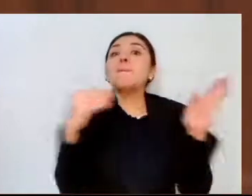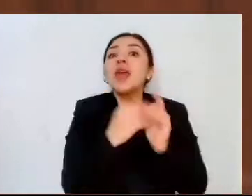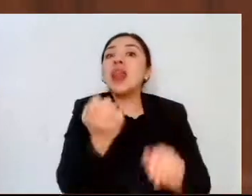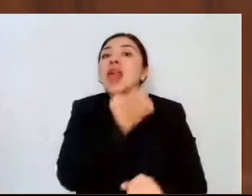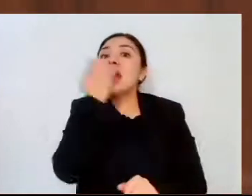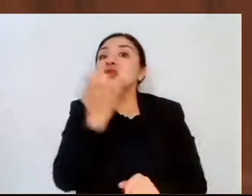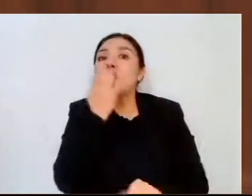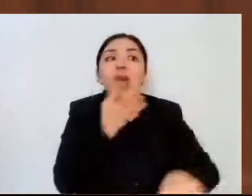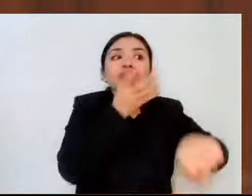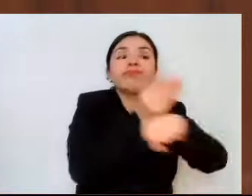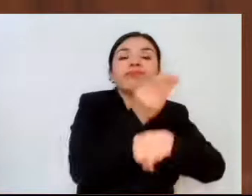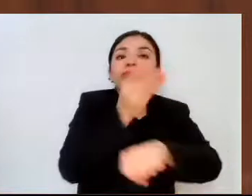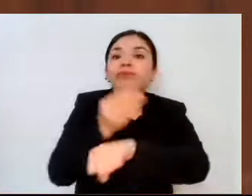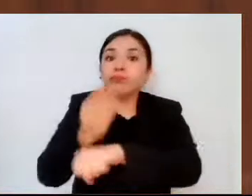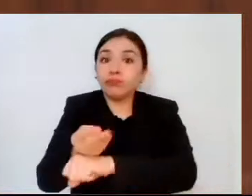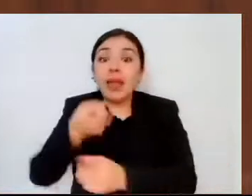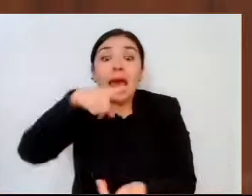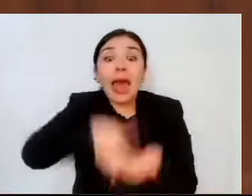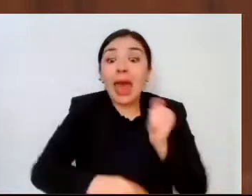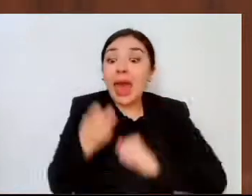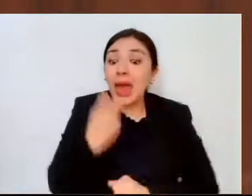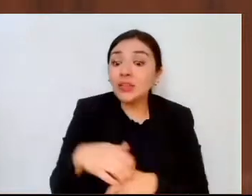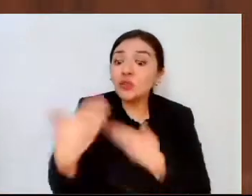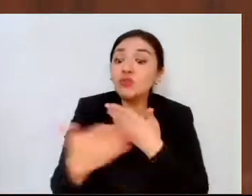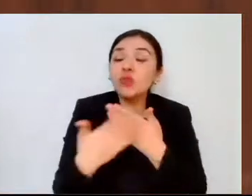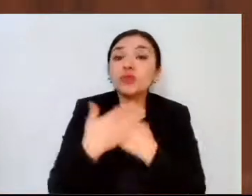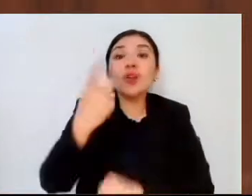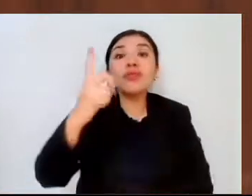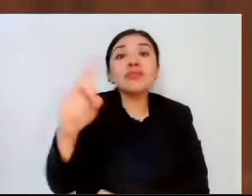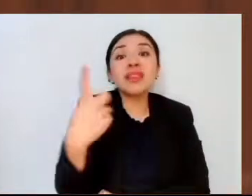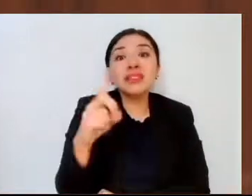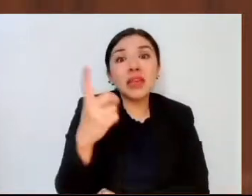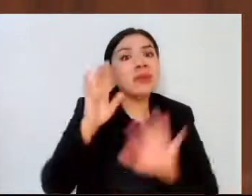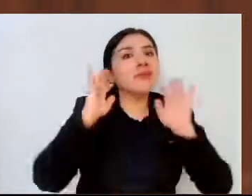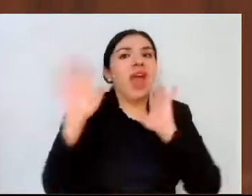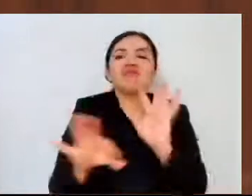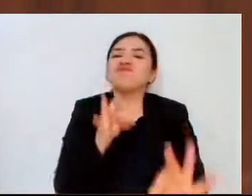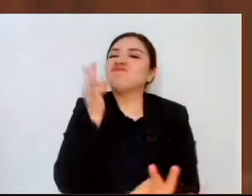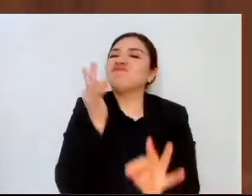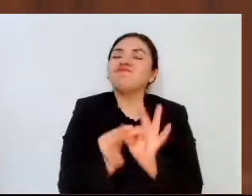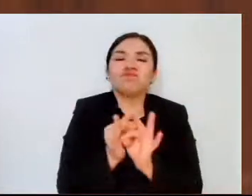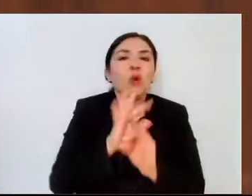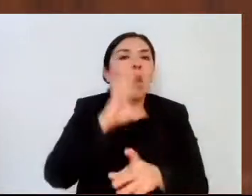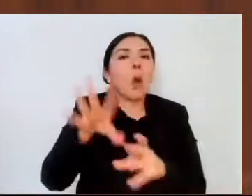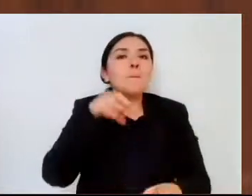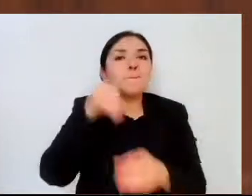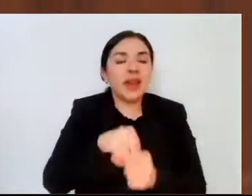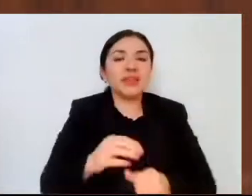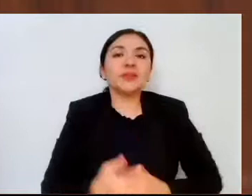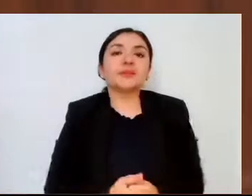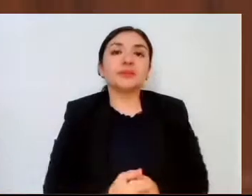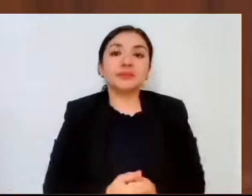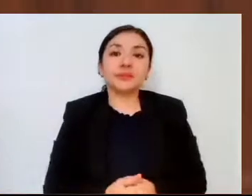con ello en diciembre las concluiremos en su totalidad.